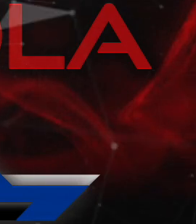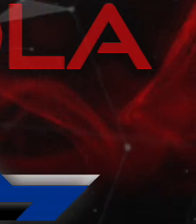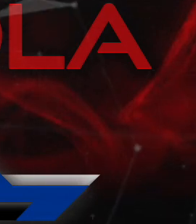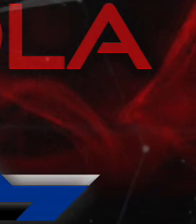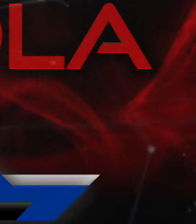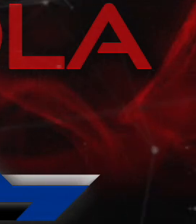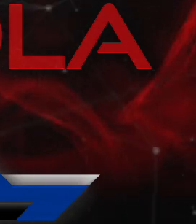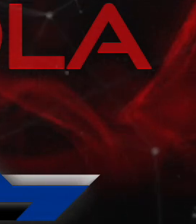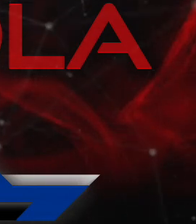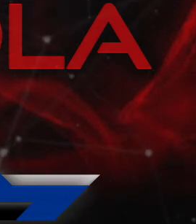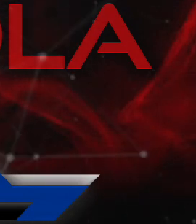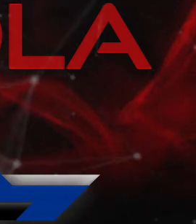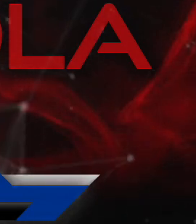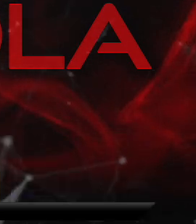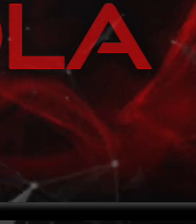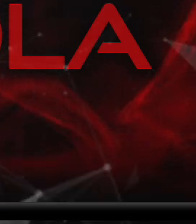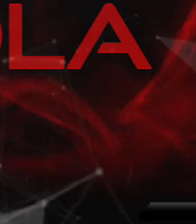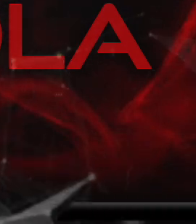suscríbete a escucha diario